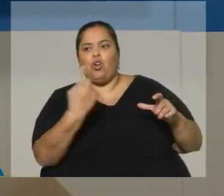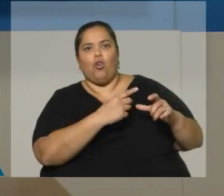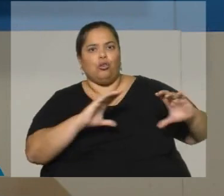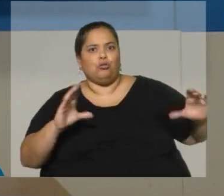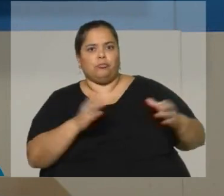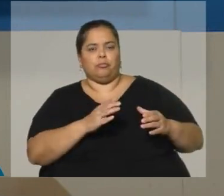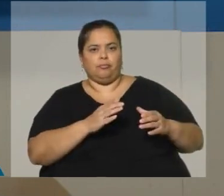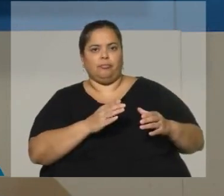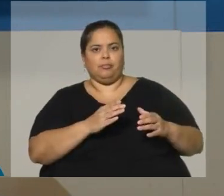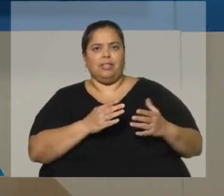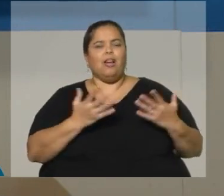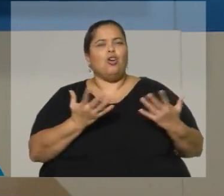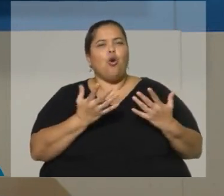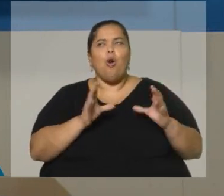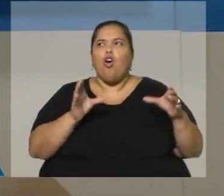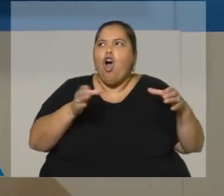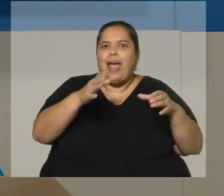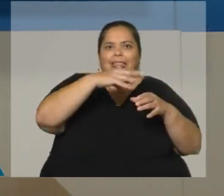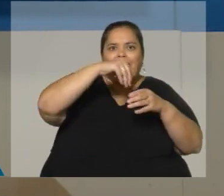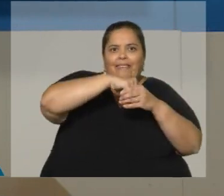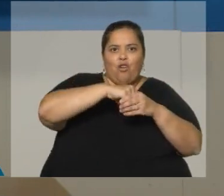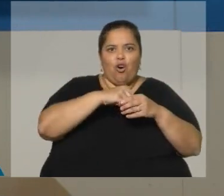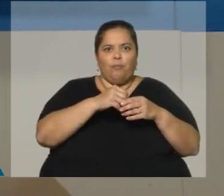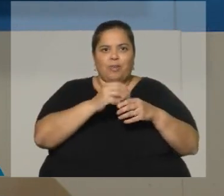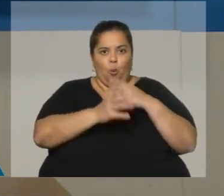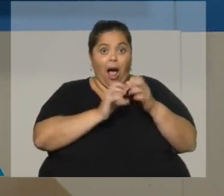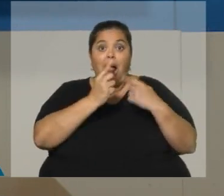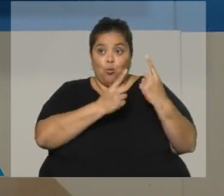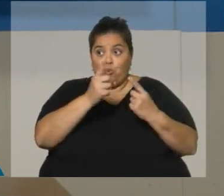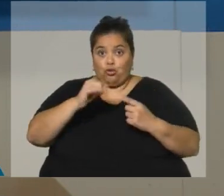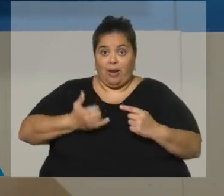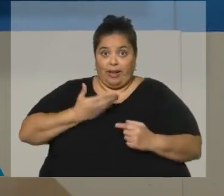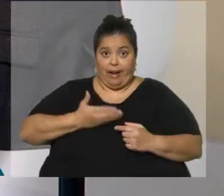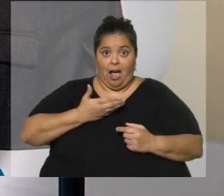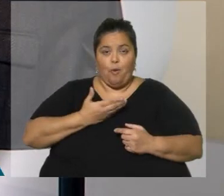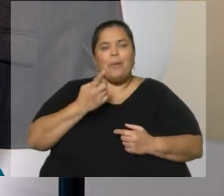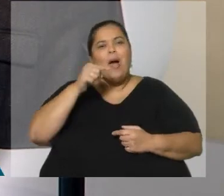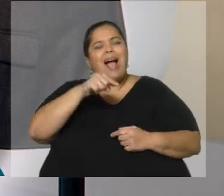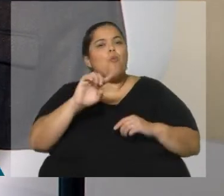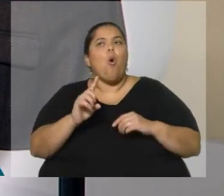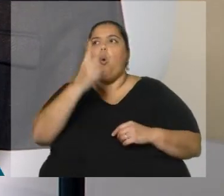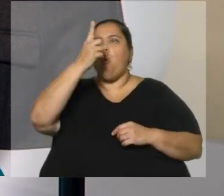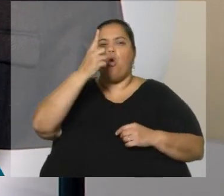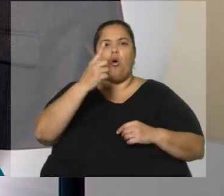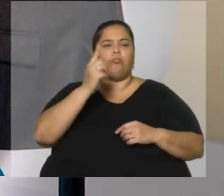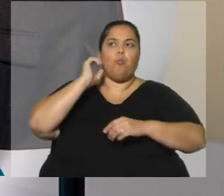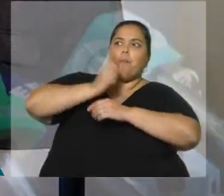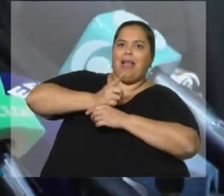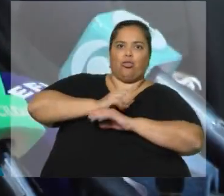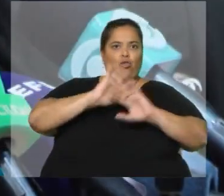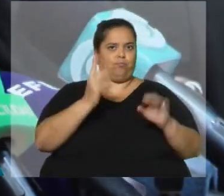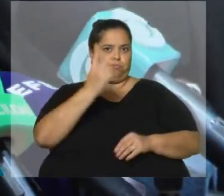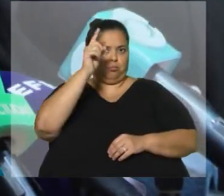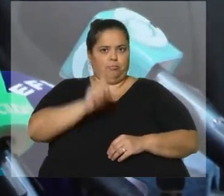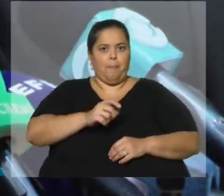instrumento colectivo, órgano colectivo, que es lo que han reclamado. Acá hay un mando presidencial, se puede decir, ¿no? Eso, esta coalición. Sin duda. Yo